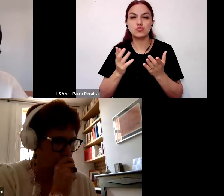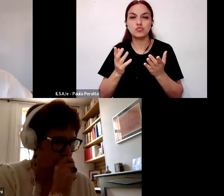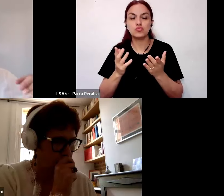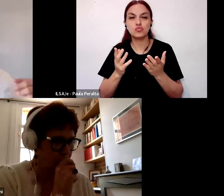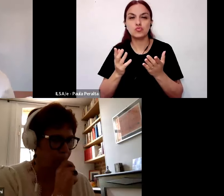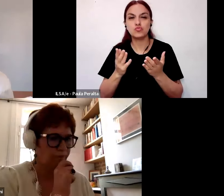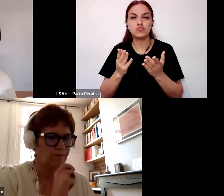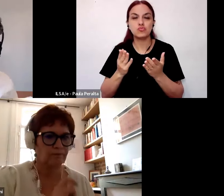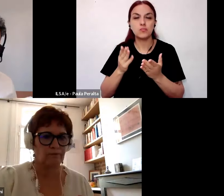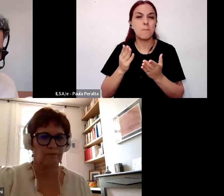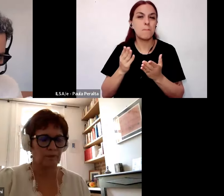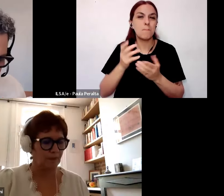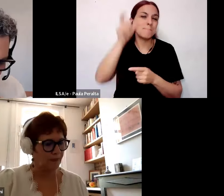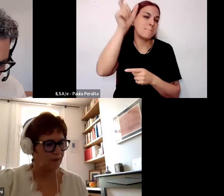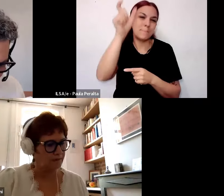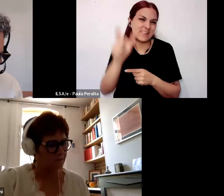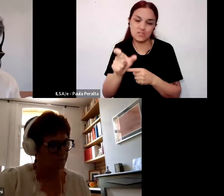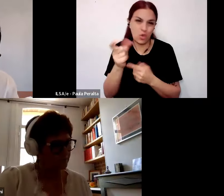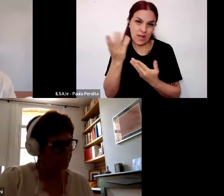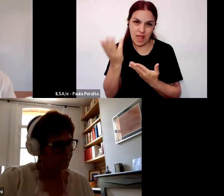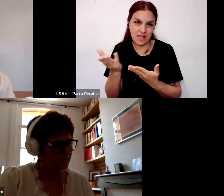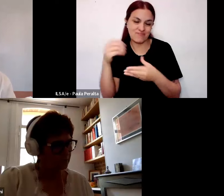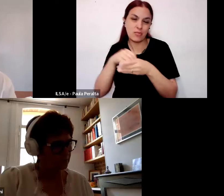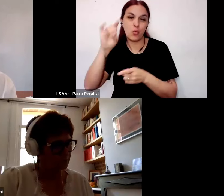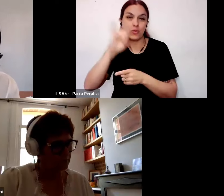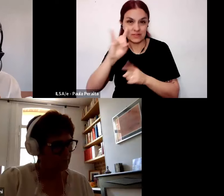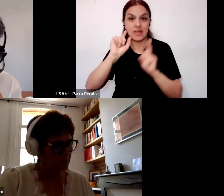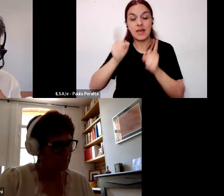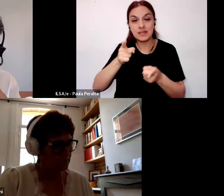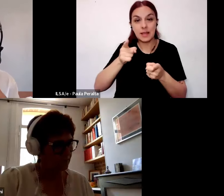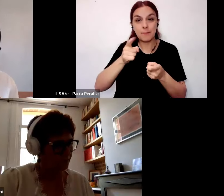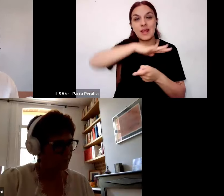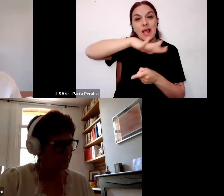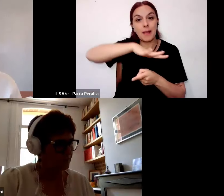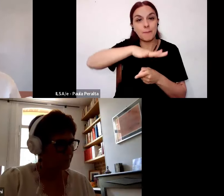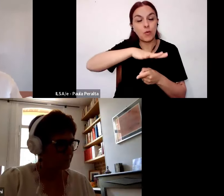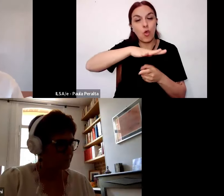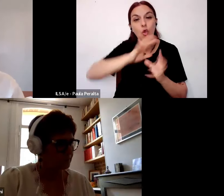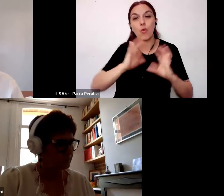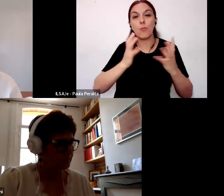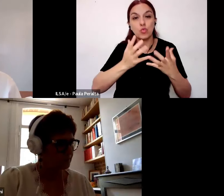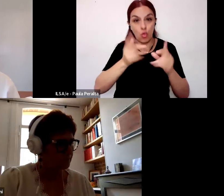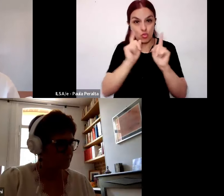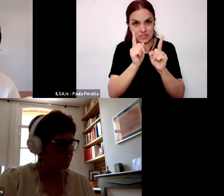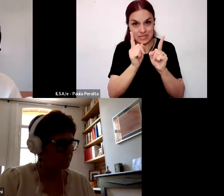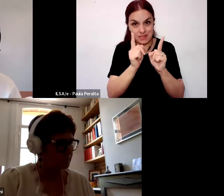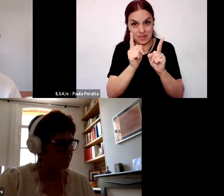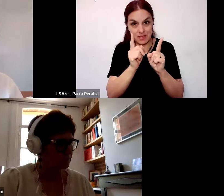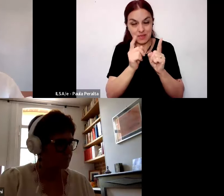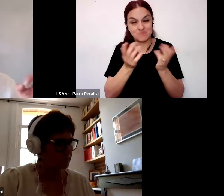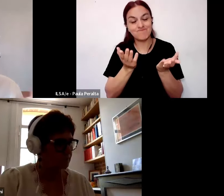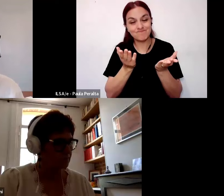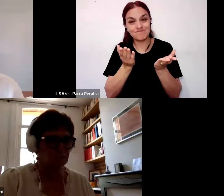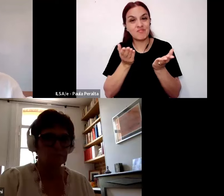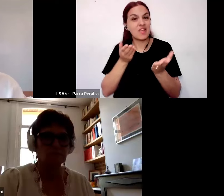actores fundamentalmente desde la universidad pero también del campo docente reclaman cierta va no cierto no